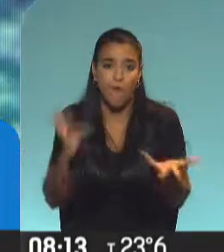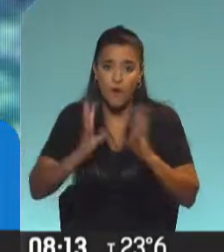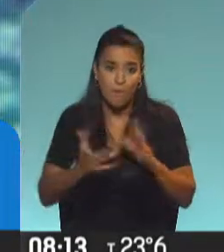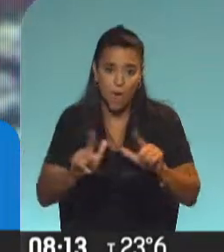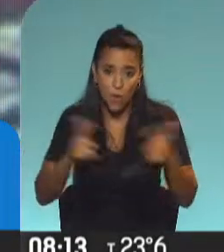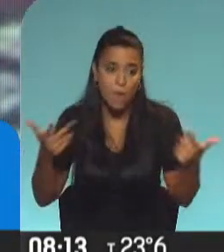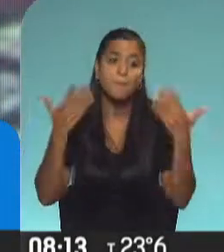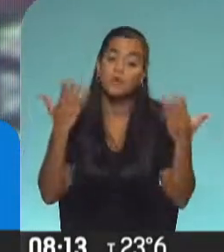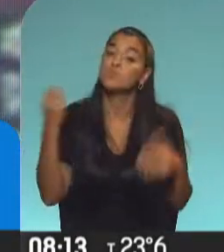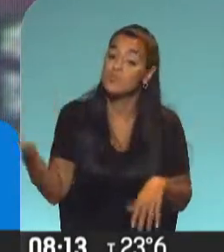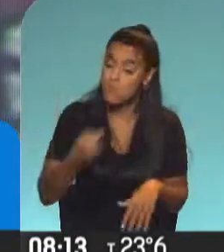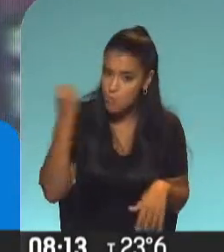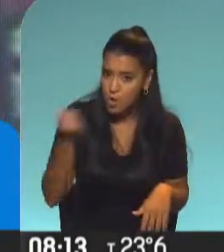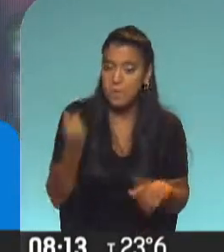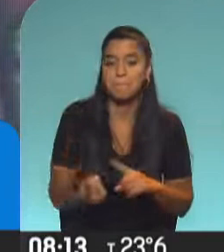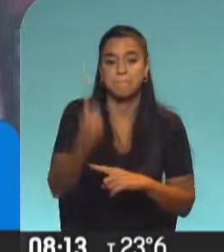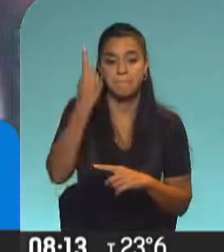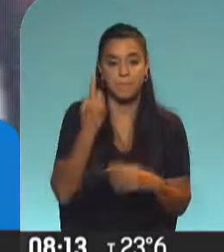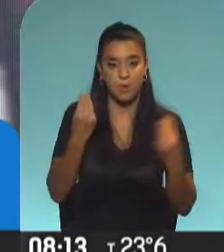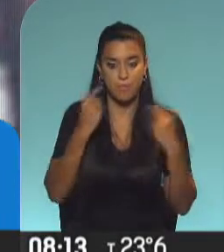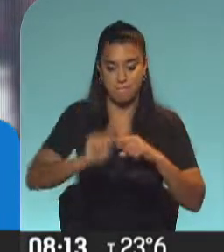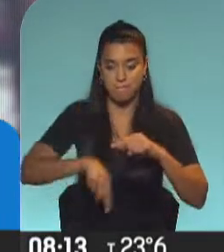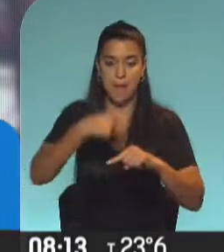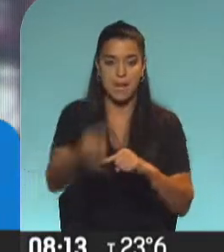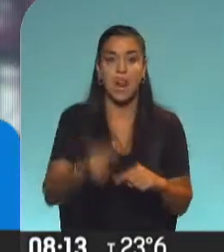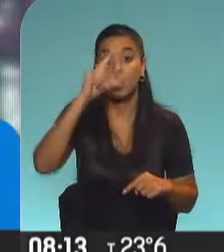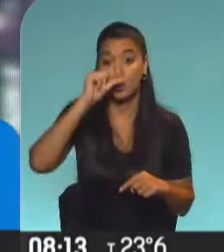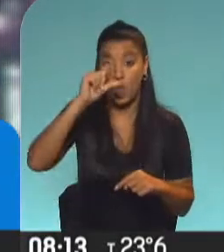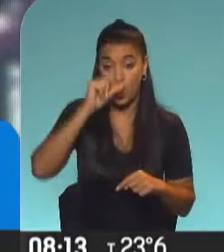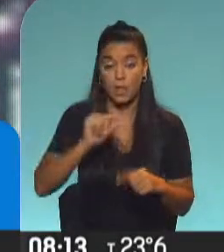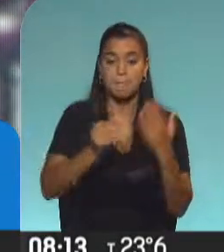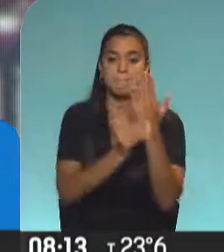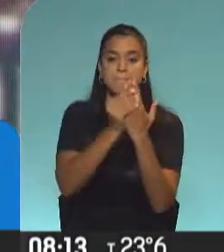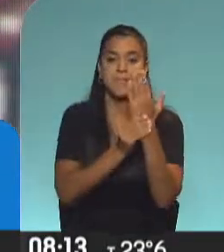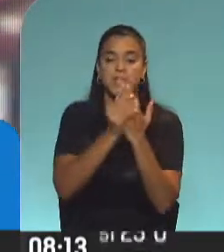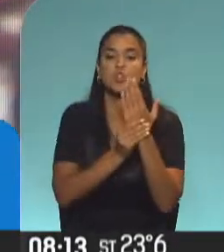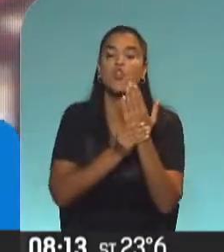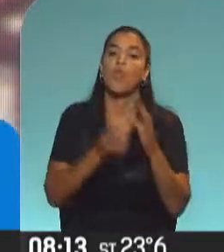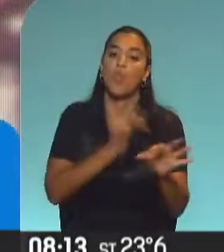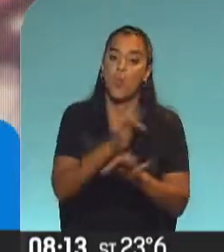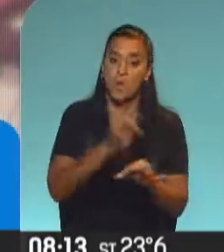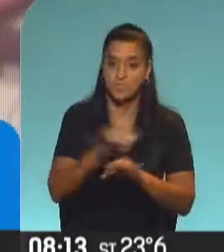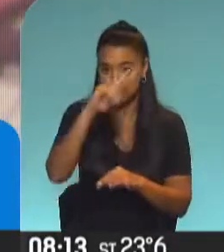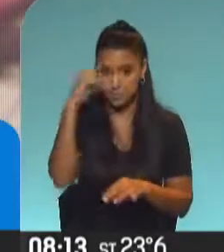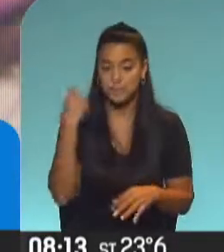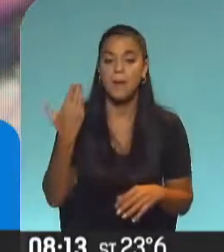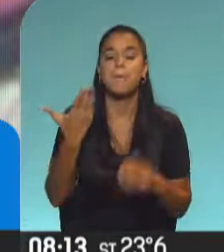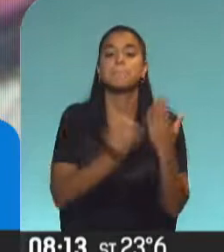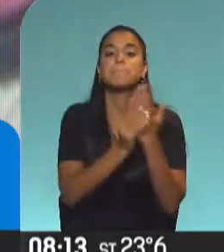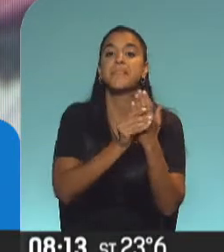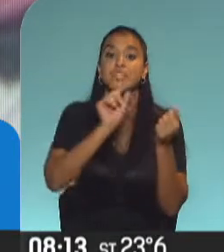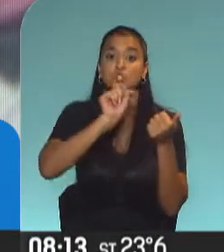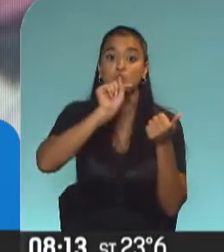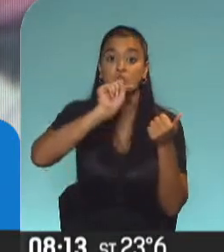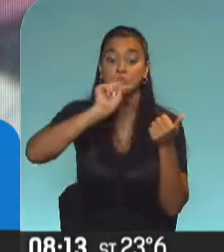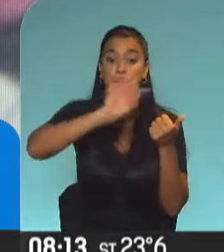Por ese motivo es muy importante. En principio, Silvia, lo que va a pasar mañana, Nicolás Trota, el ministro de Educación de la Nación, con los ministros de todas las